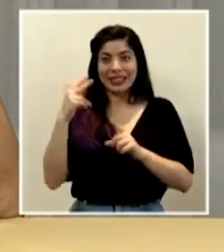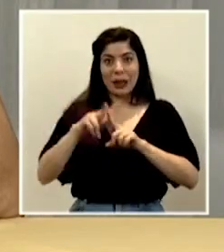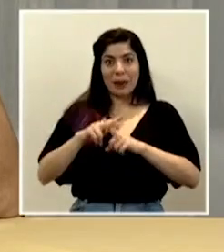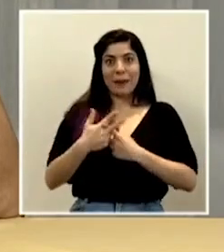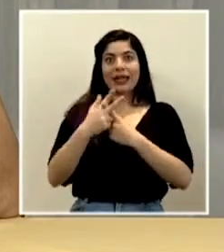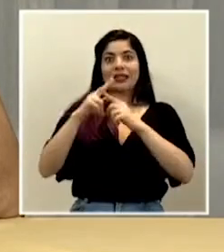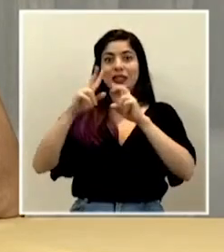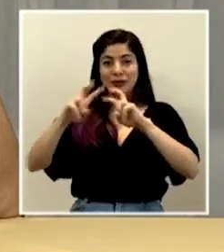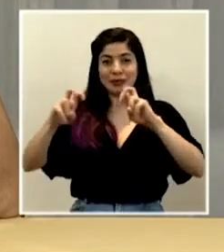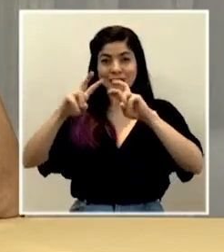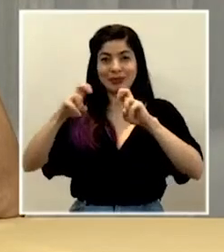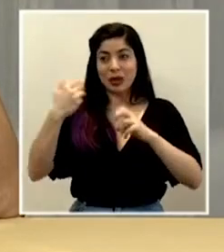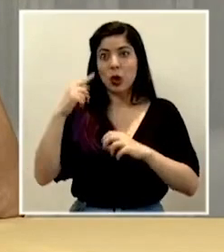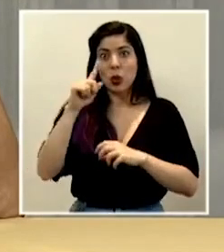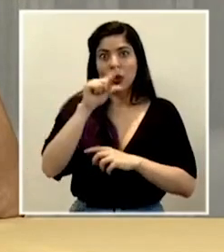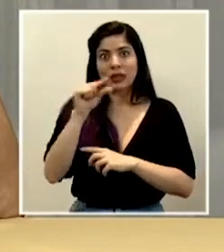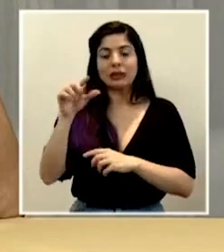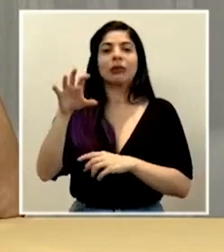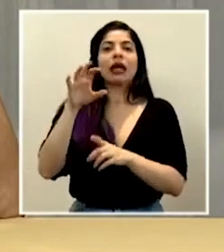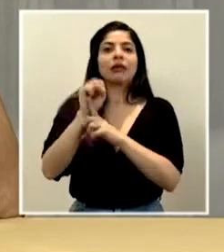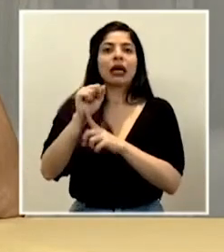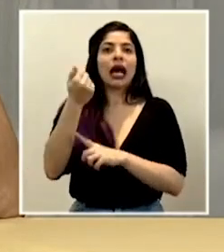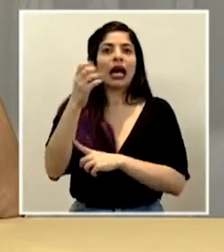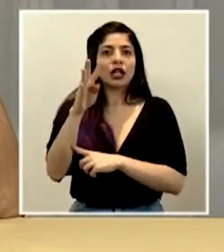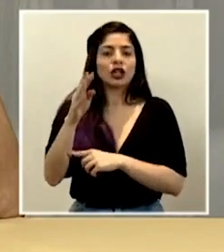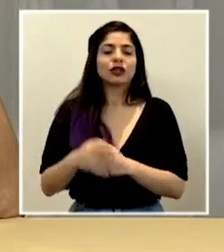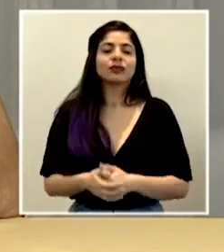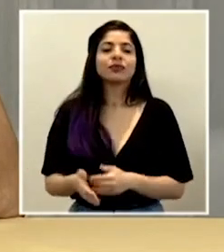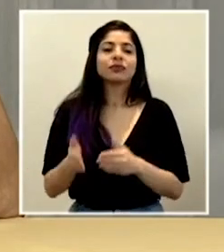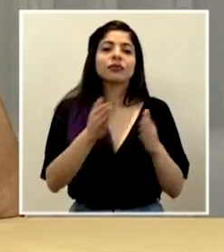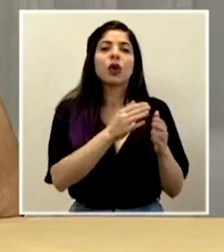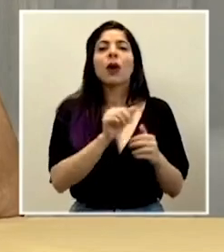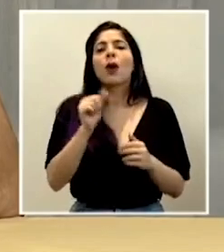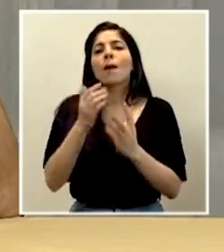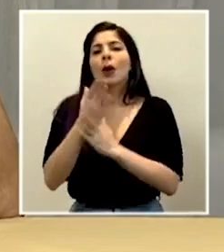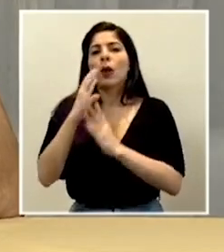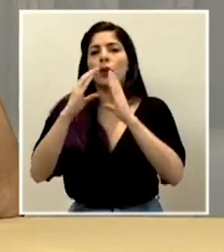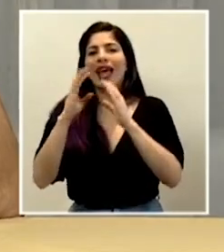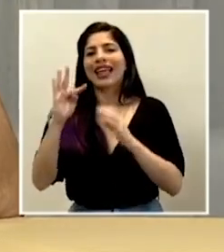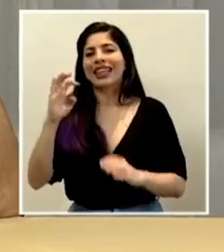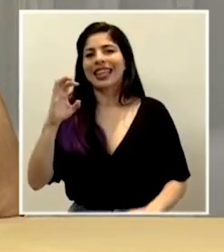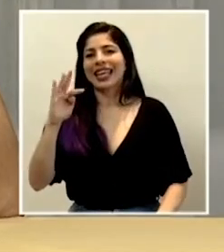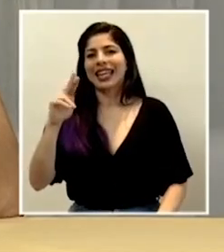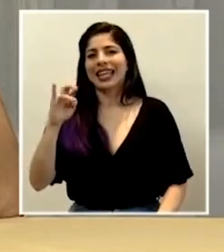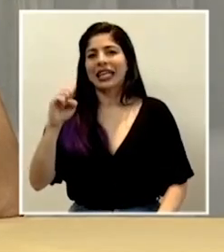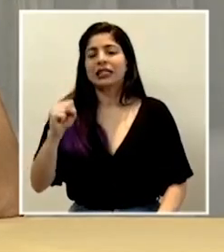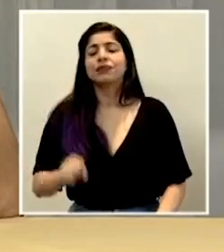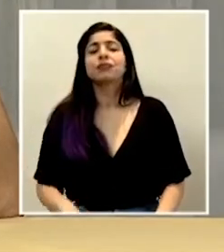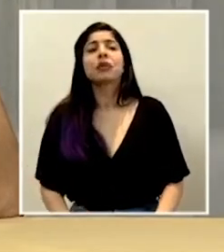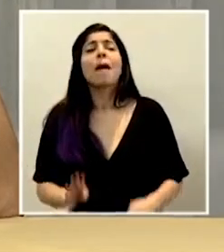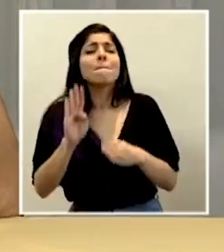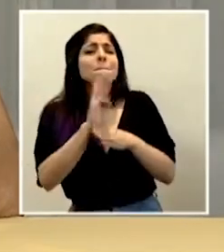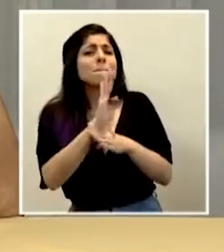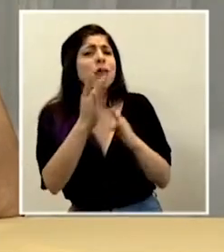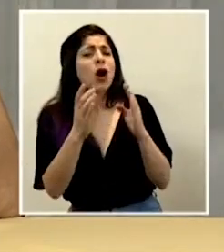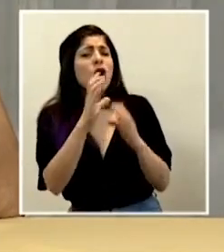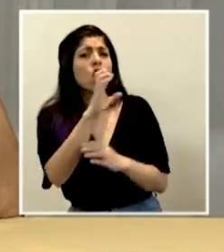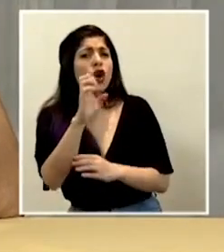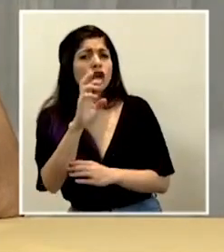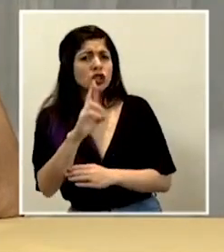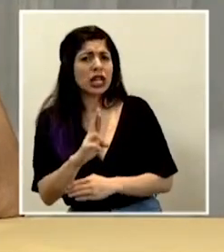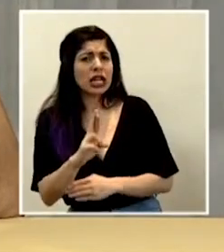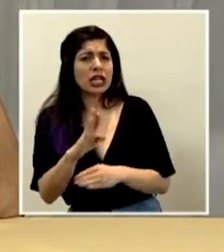tipo de muestreo en la última semana. El medio Technics consulta ¿Hay bancos como el de Costa Rica que han cerrado